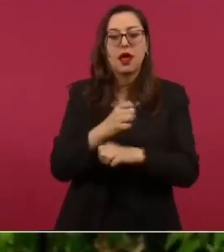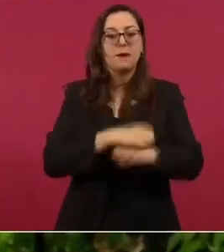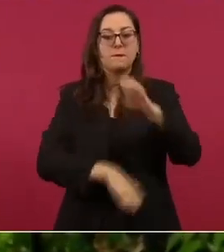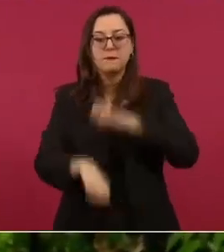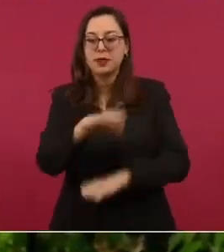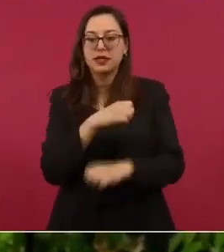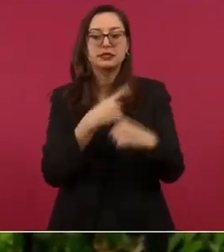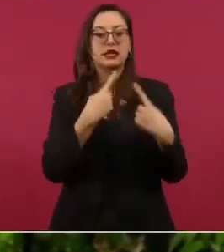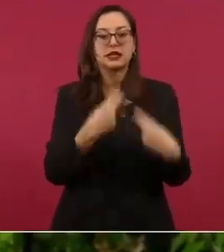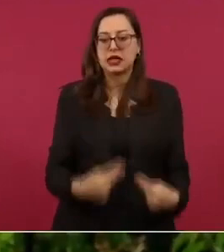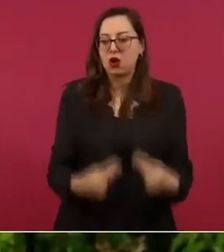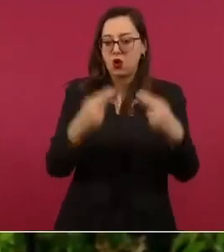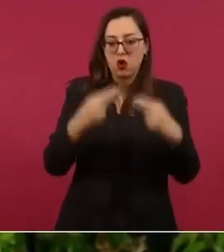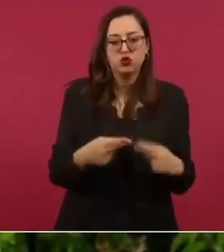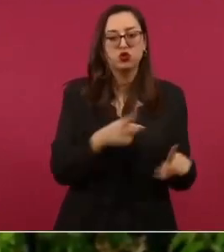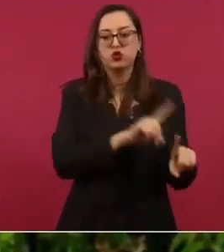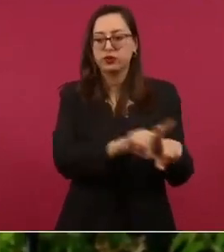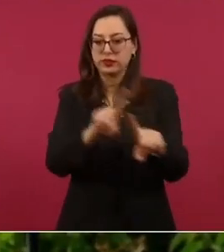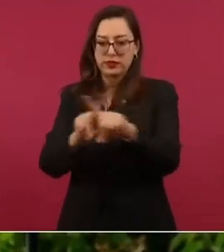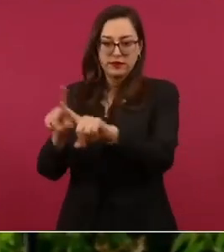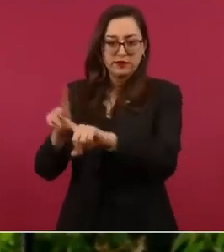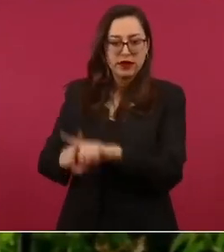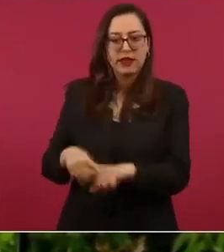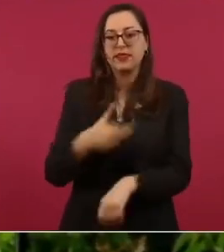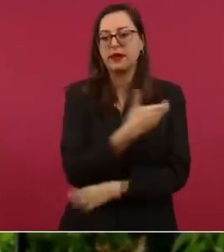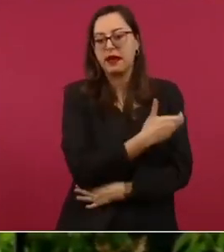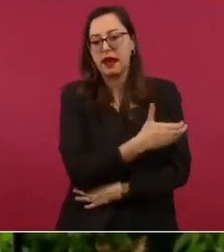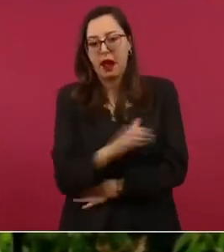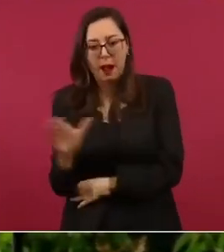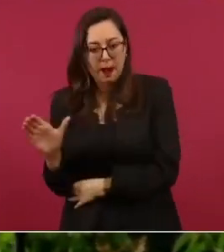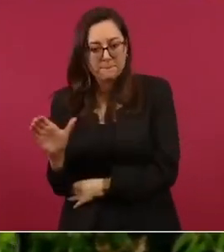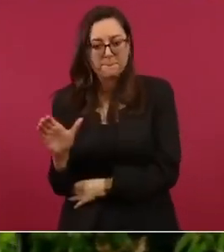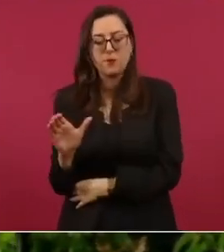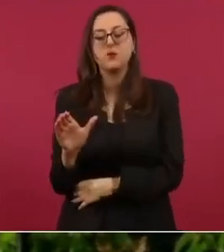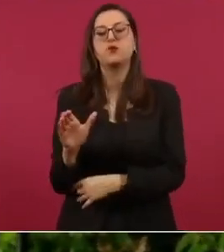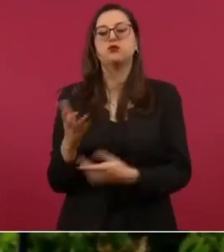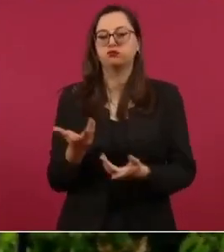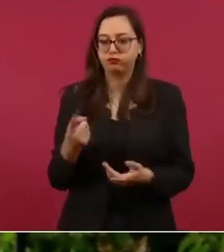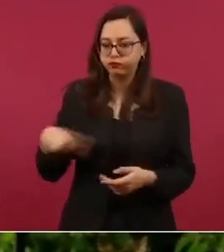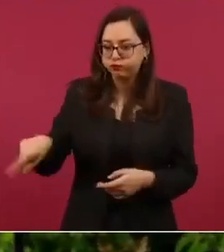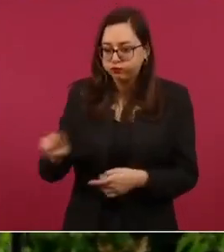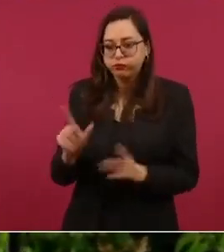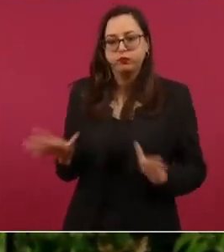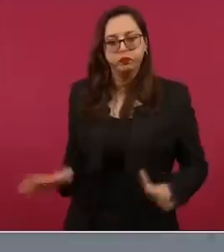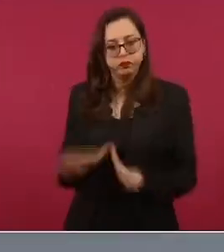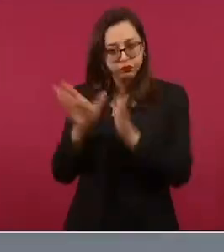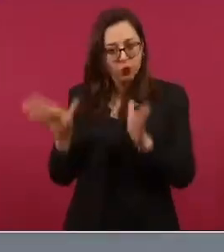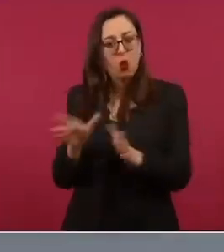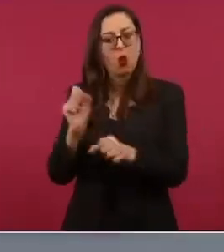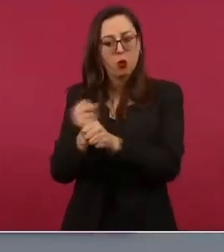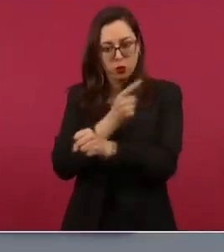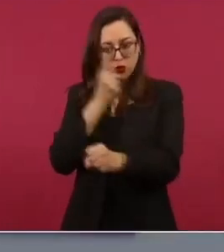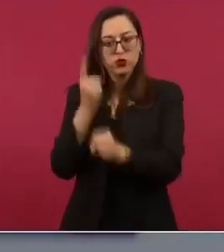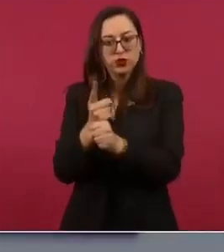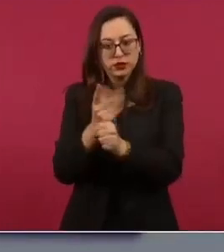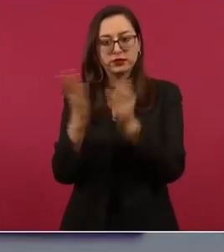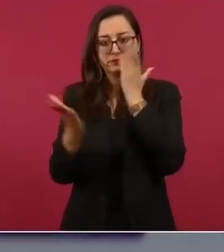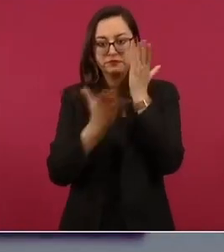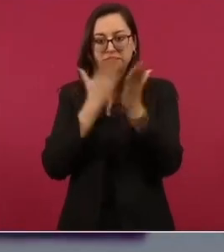comercios en el campo para que no